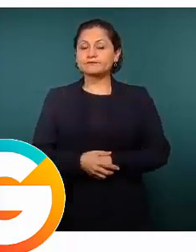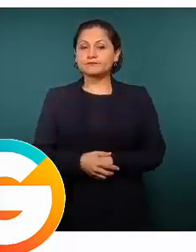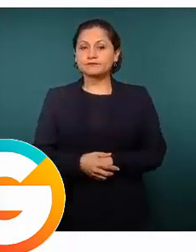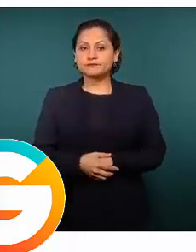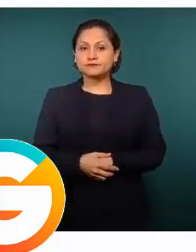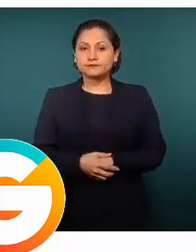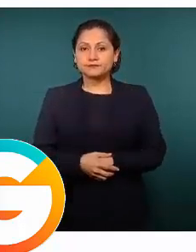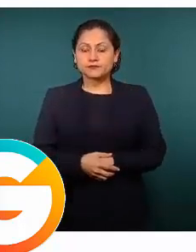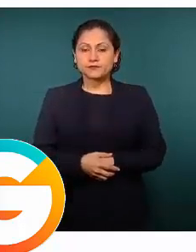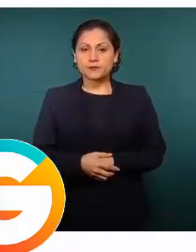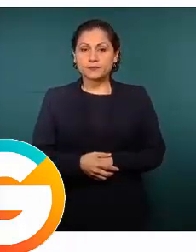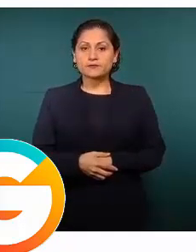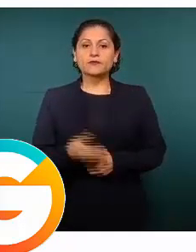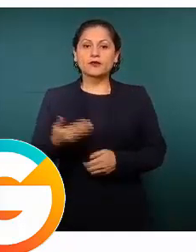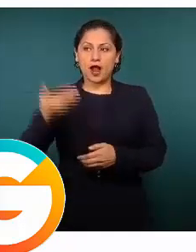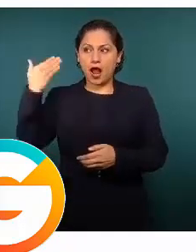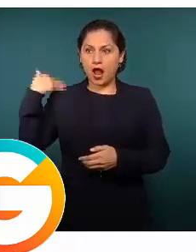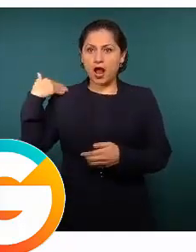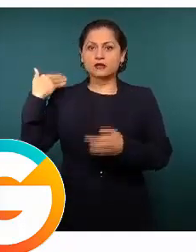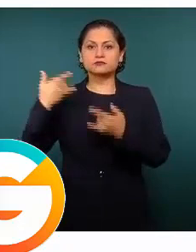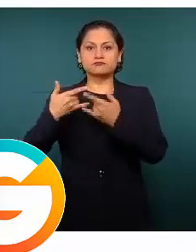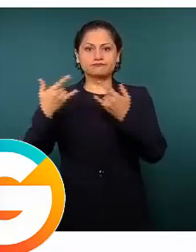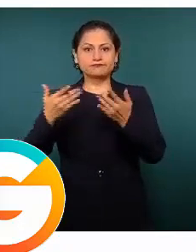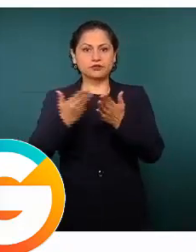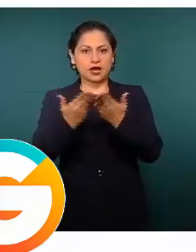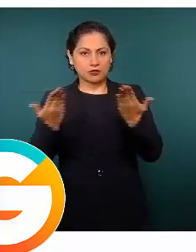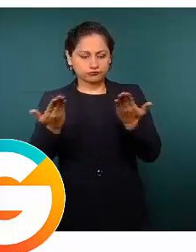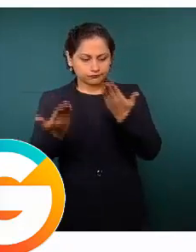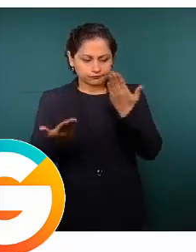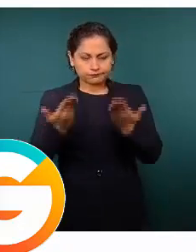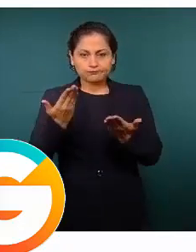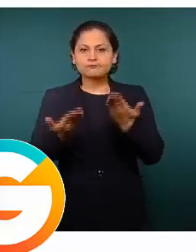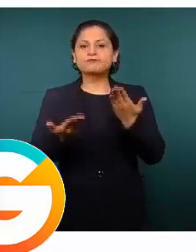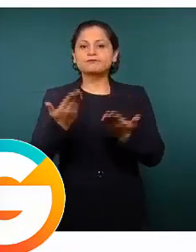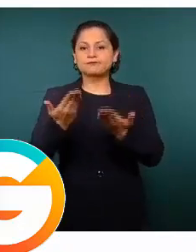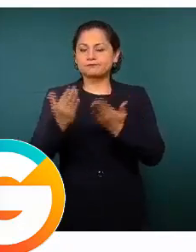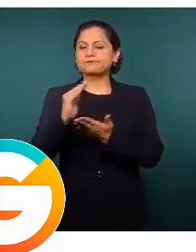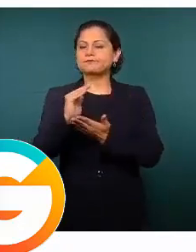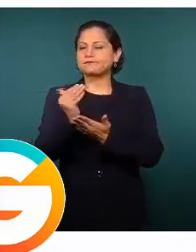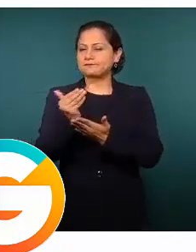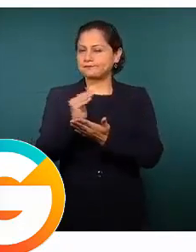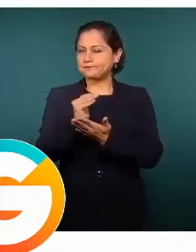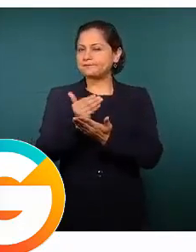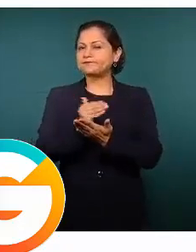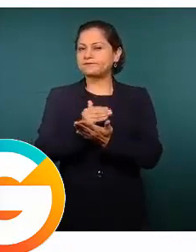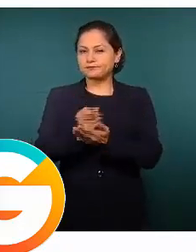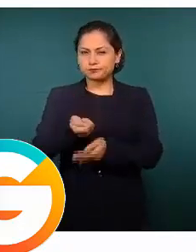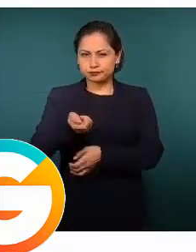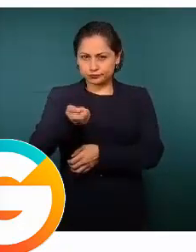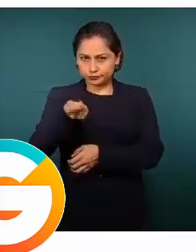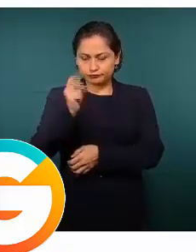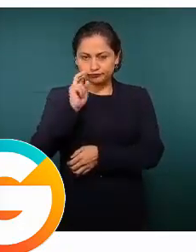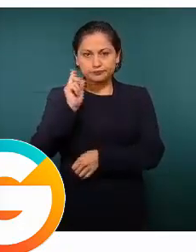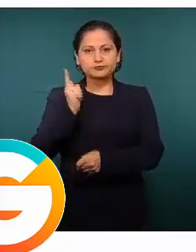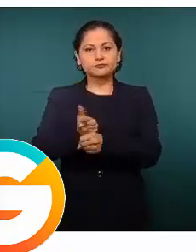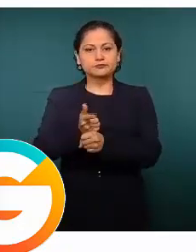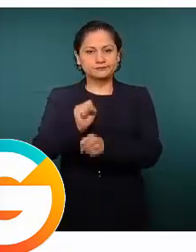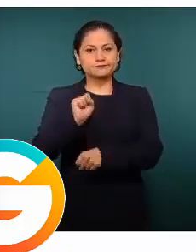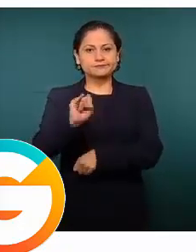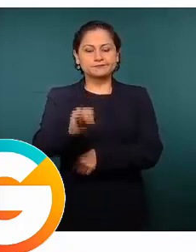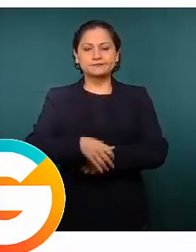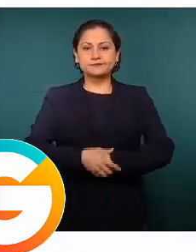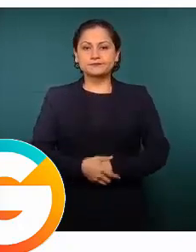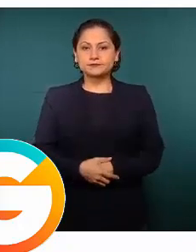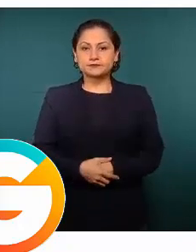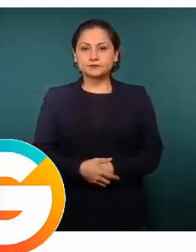logrado reducir, la tendencia se ha cambiado y ahí va alguna tendencia a la baja en el